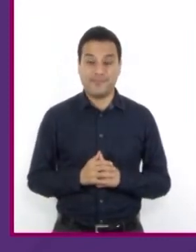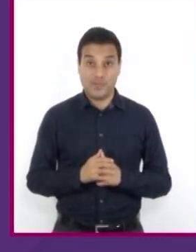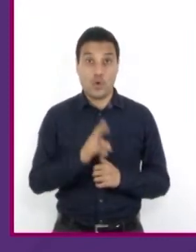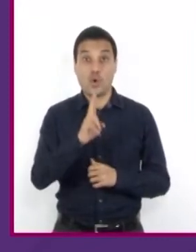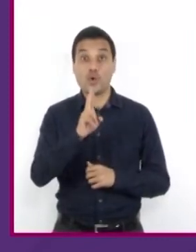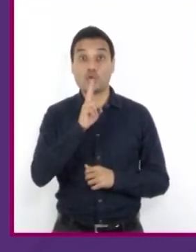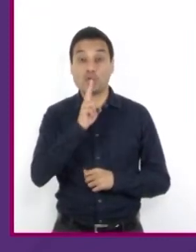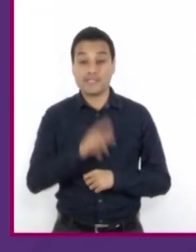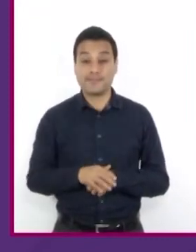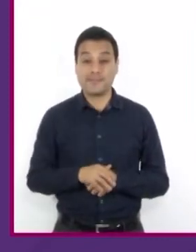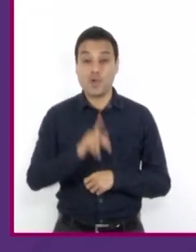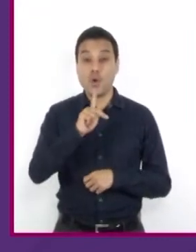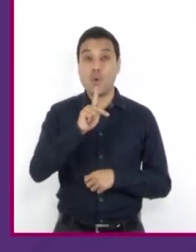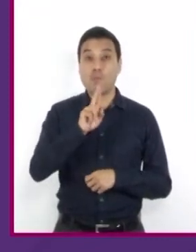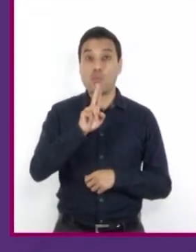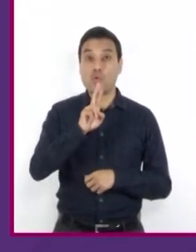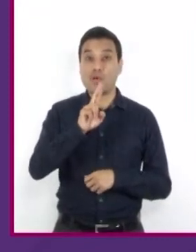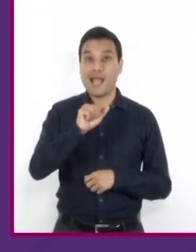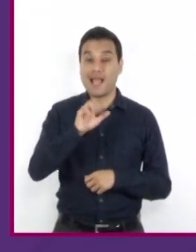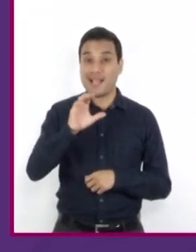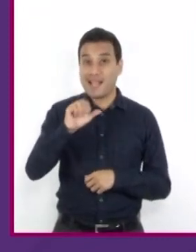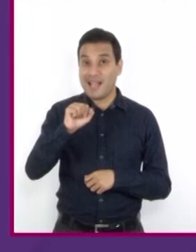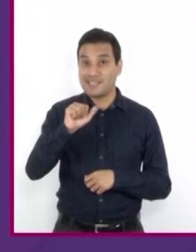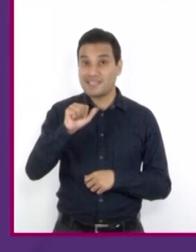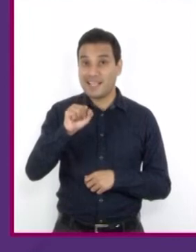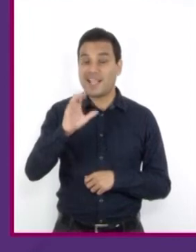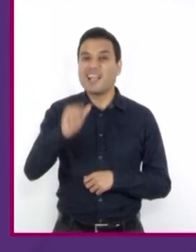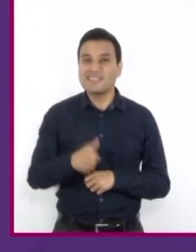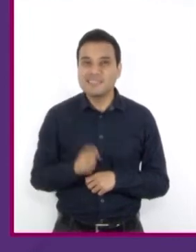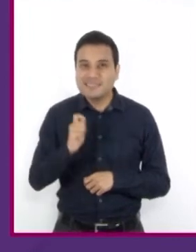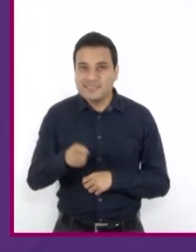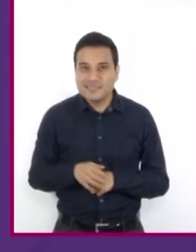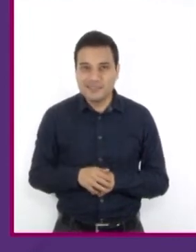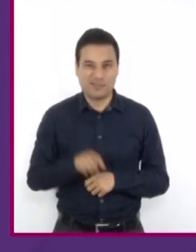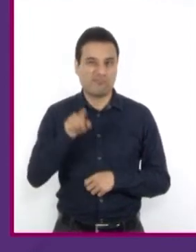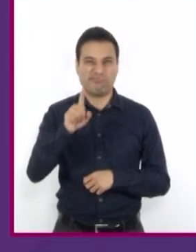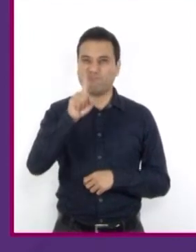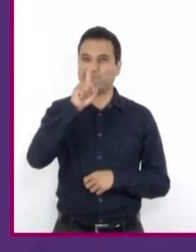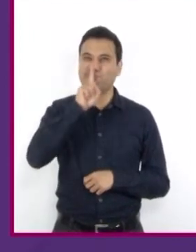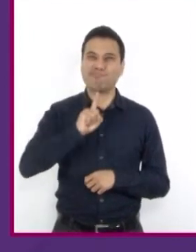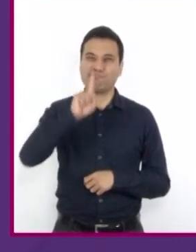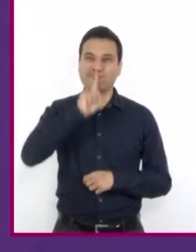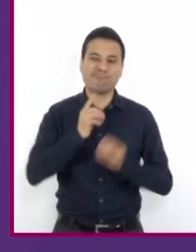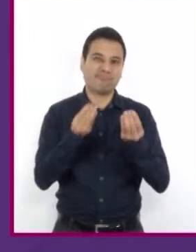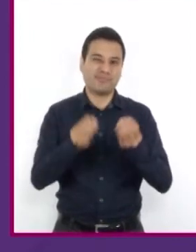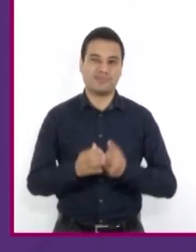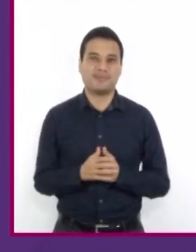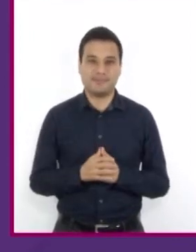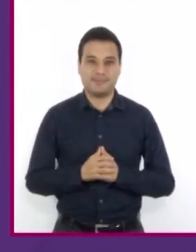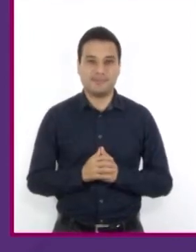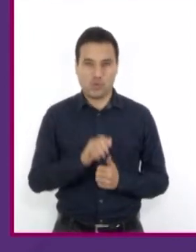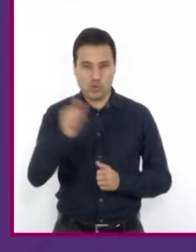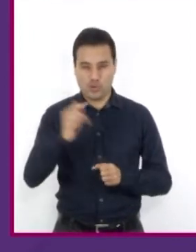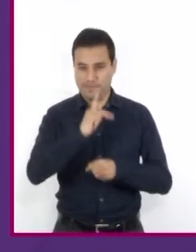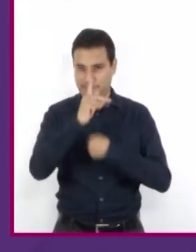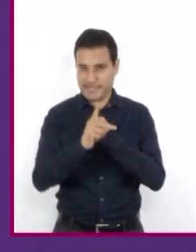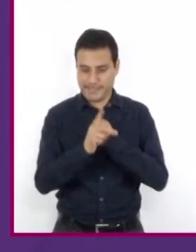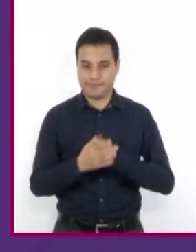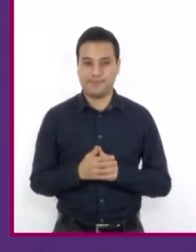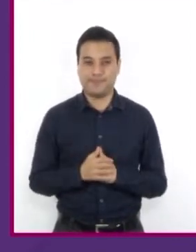Honduras, la expresión pura casaca. En México sería, ¡puras mentiras! Veamos dos países más.